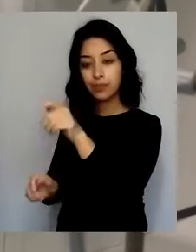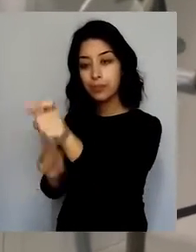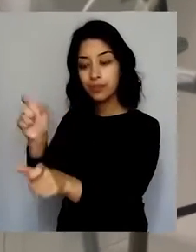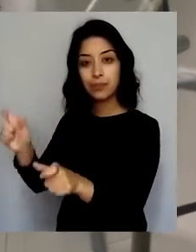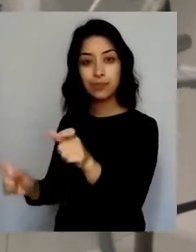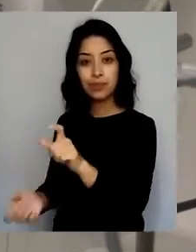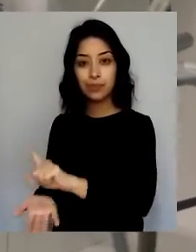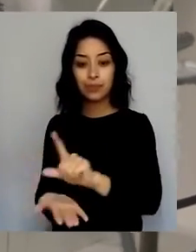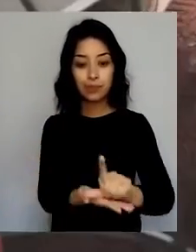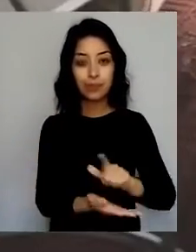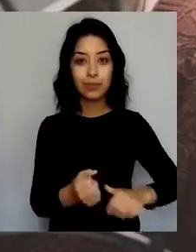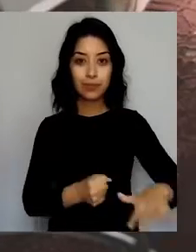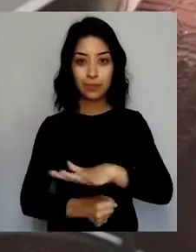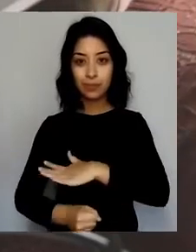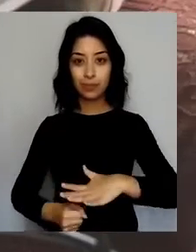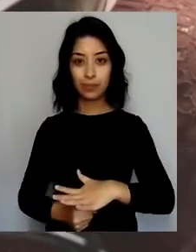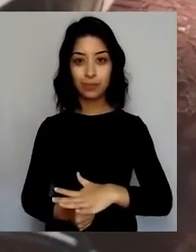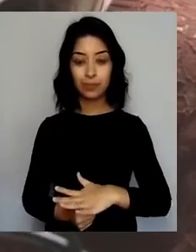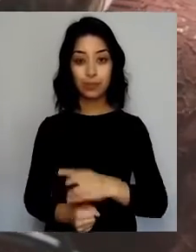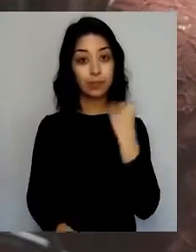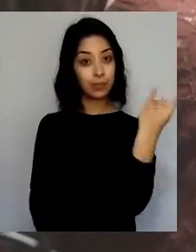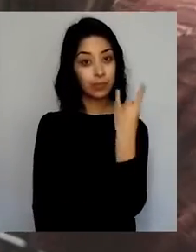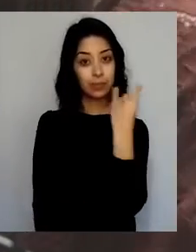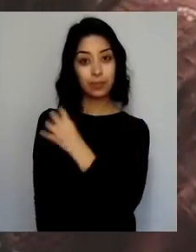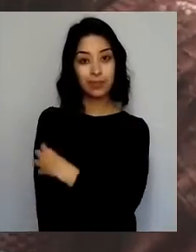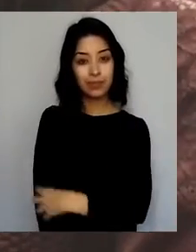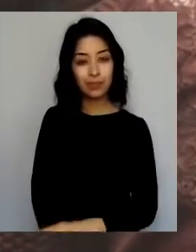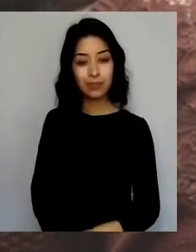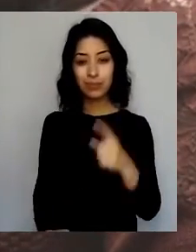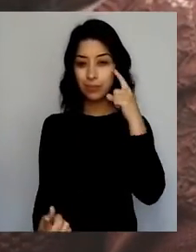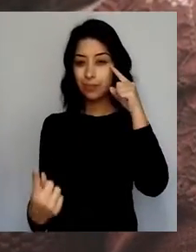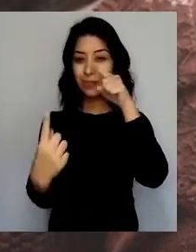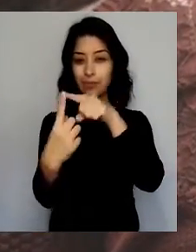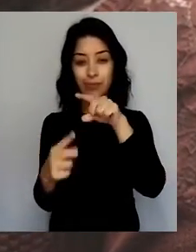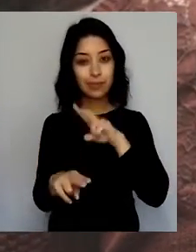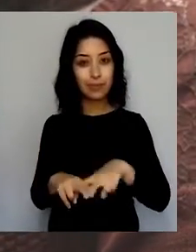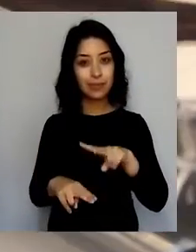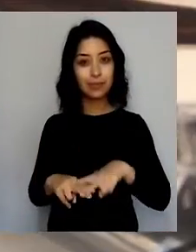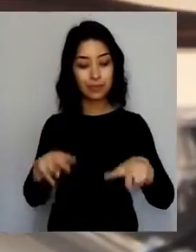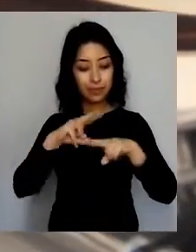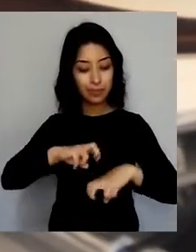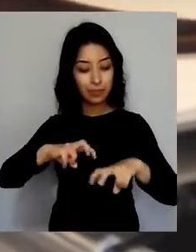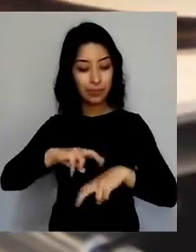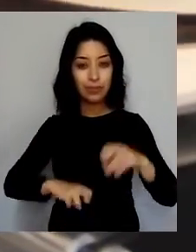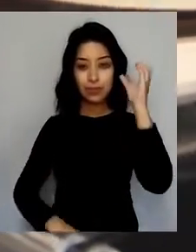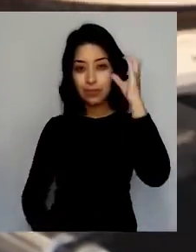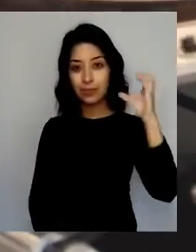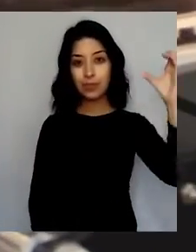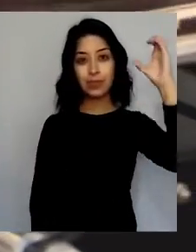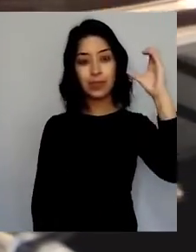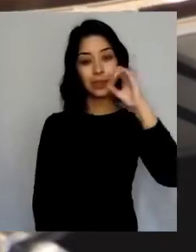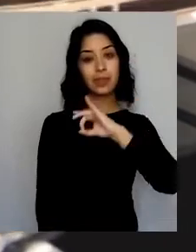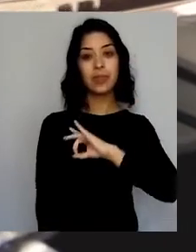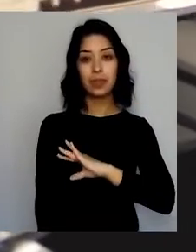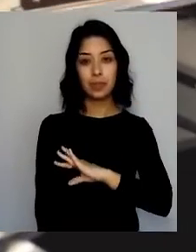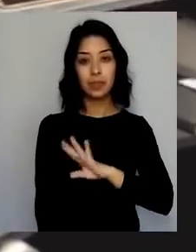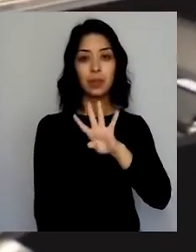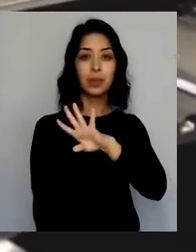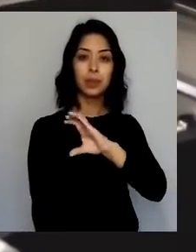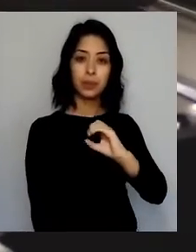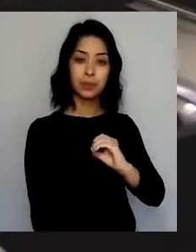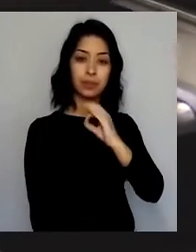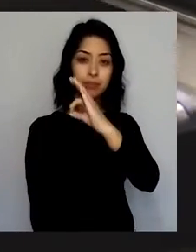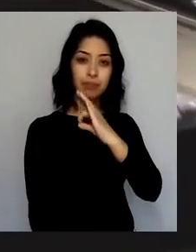localidades. Fieles a su misión, estas instituciones que generan más del 40% de la producción científica chilena